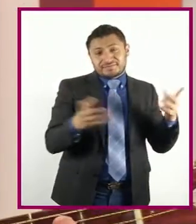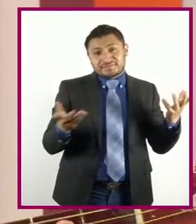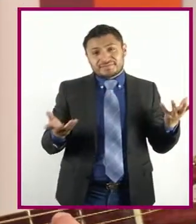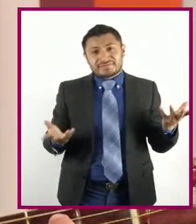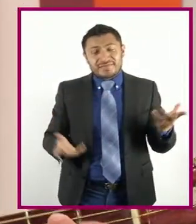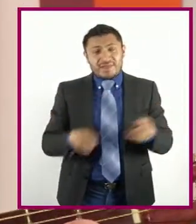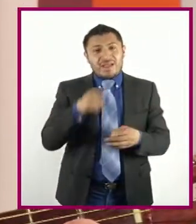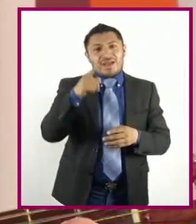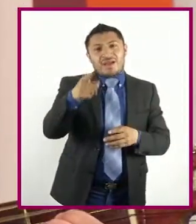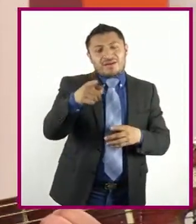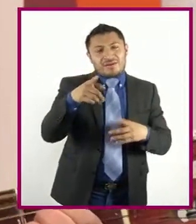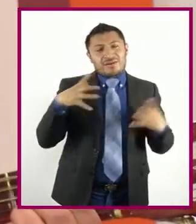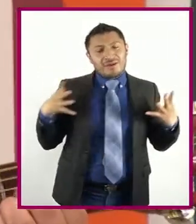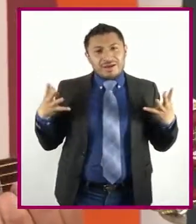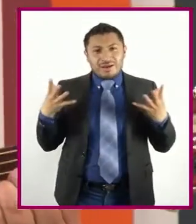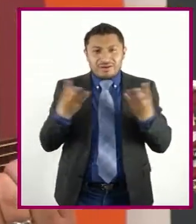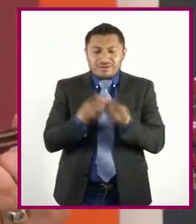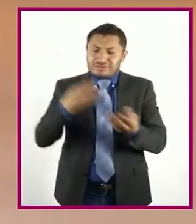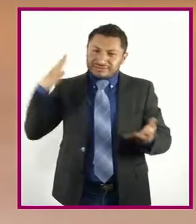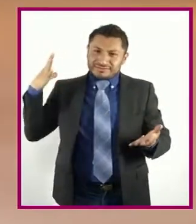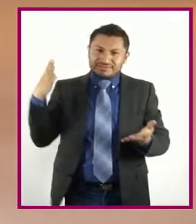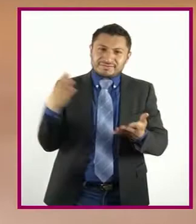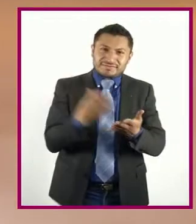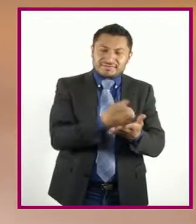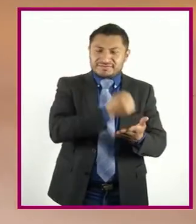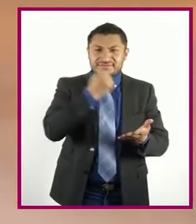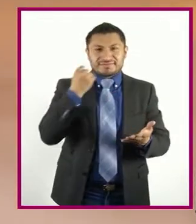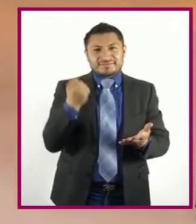Triunfarás